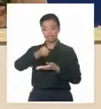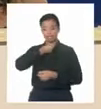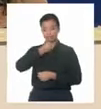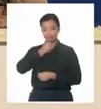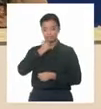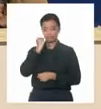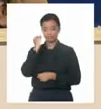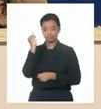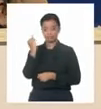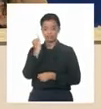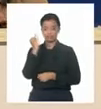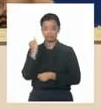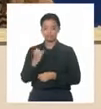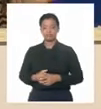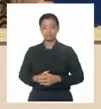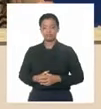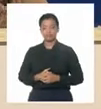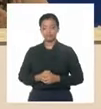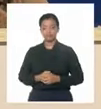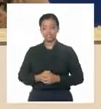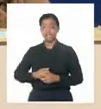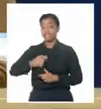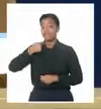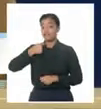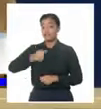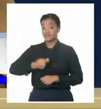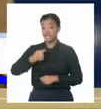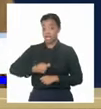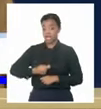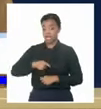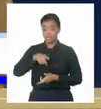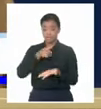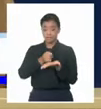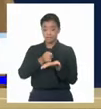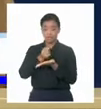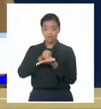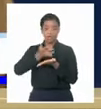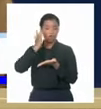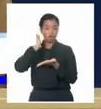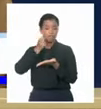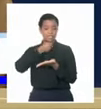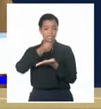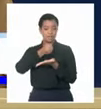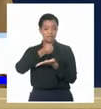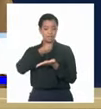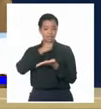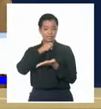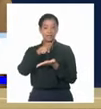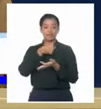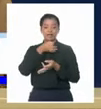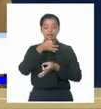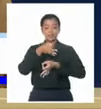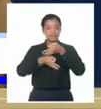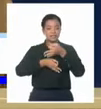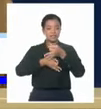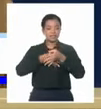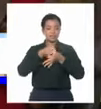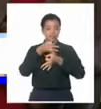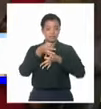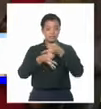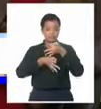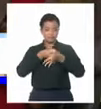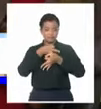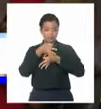La Fiscalía General de la República expuso este miércoles en conferencia de prensa sus experiencias y resultados en la implementación del Código de las